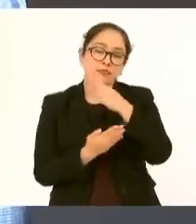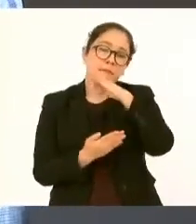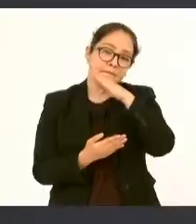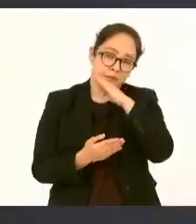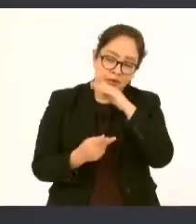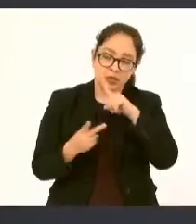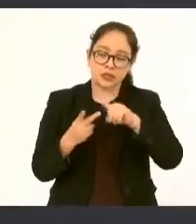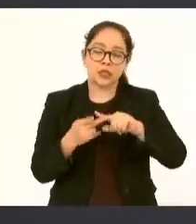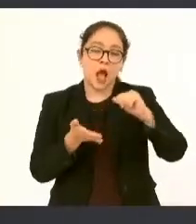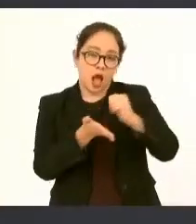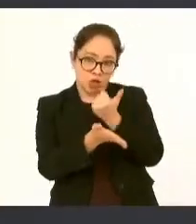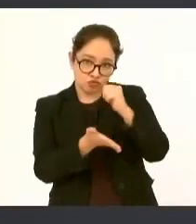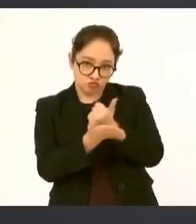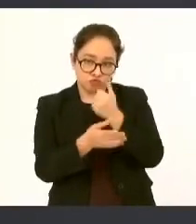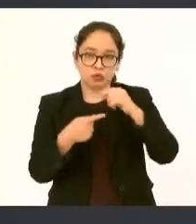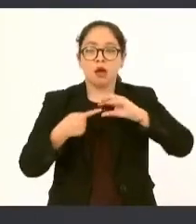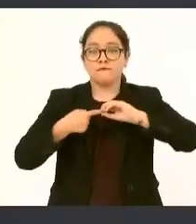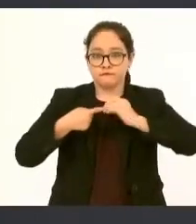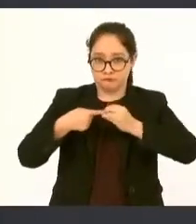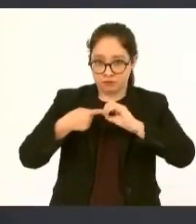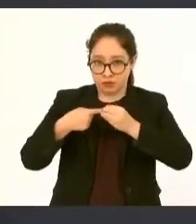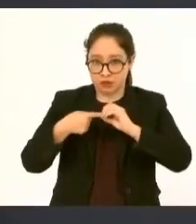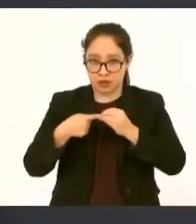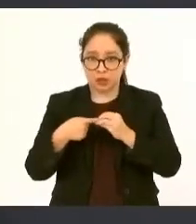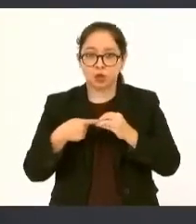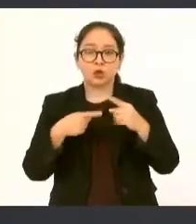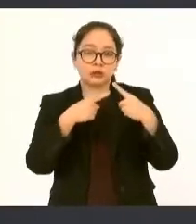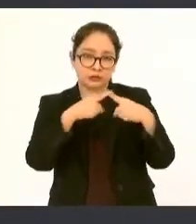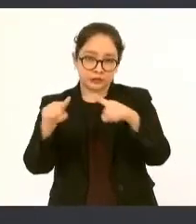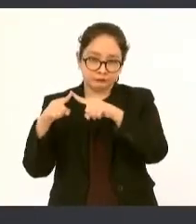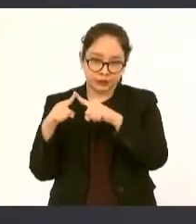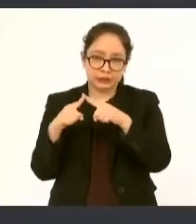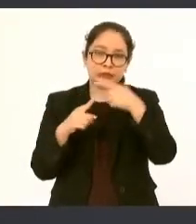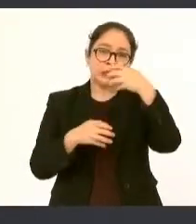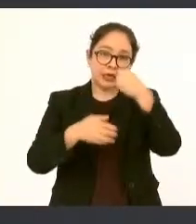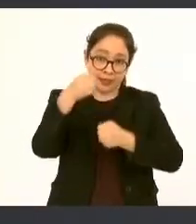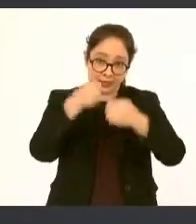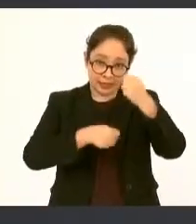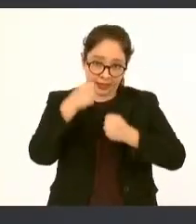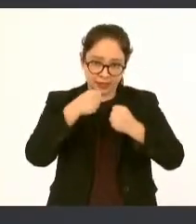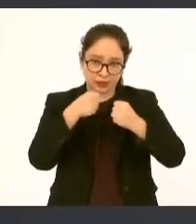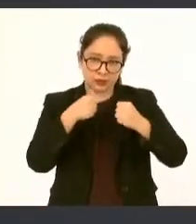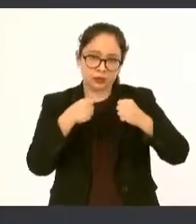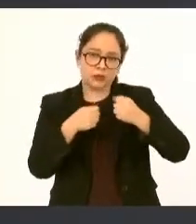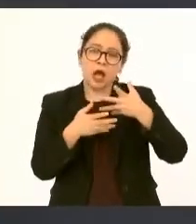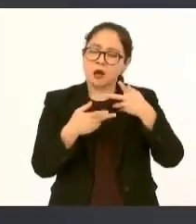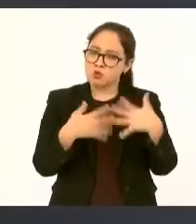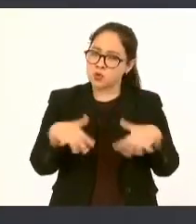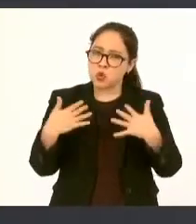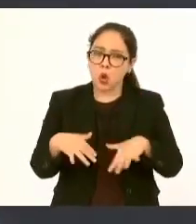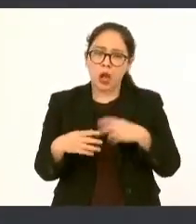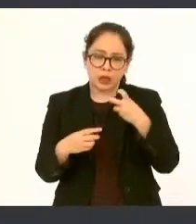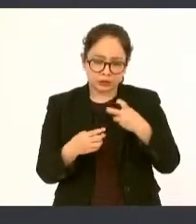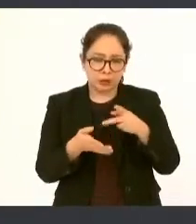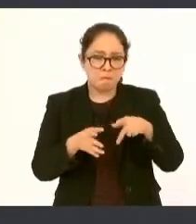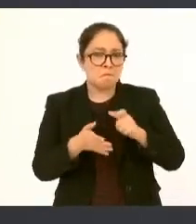por frijol y por la leche fresca ya hay precios de